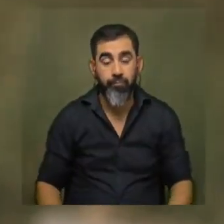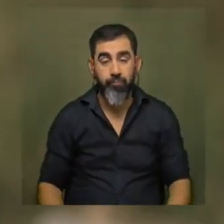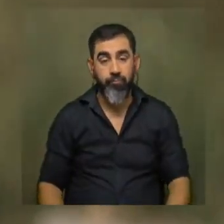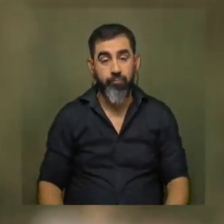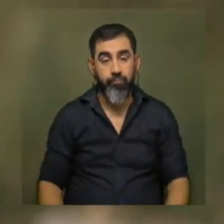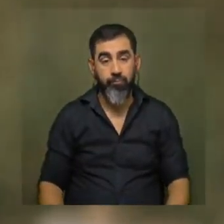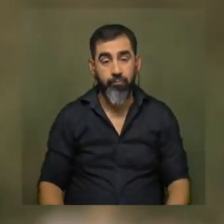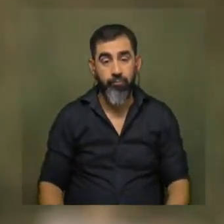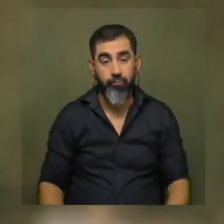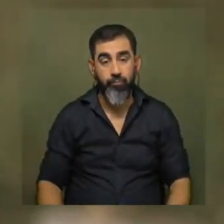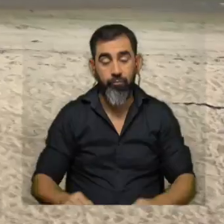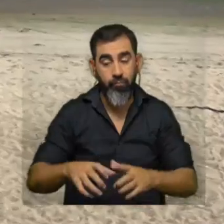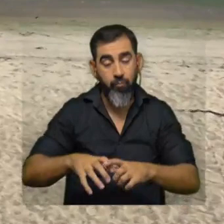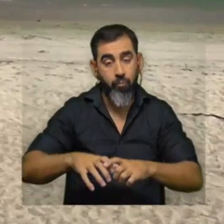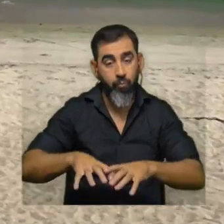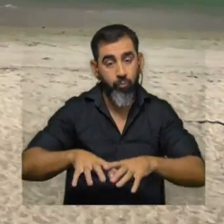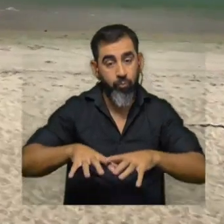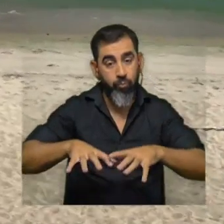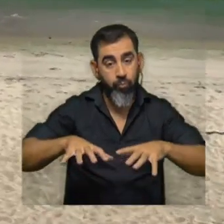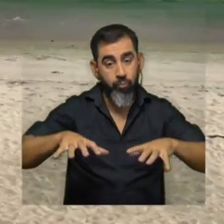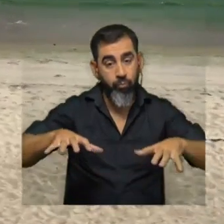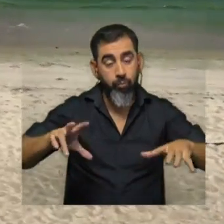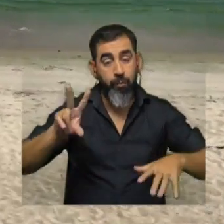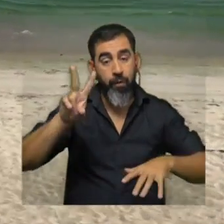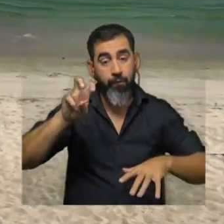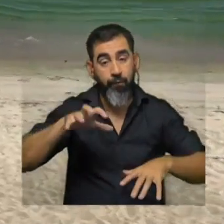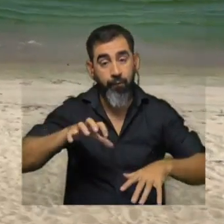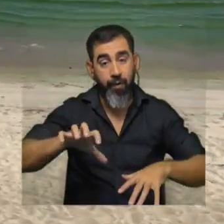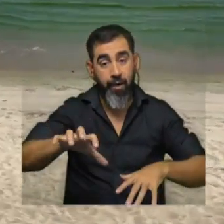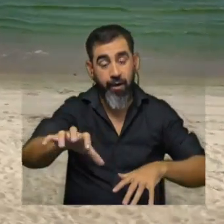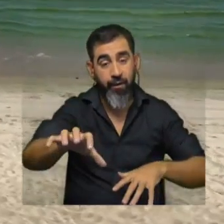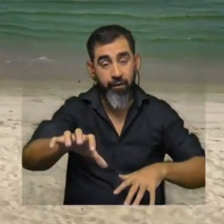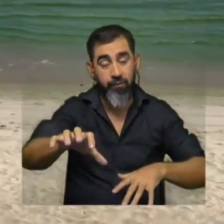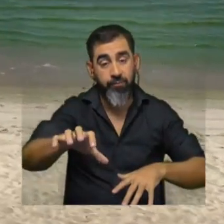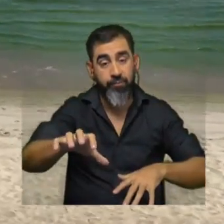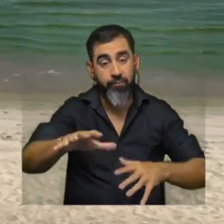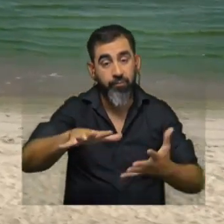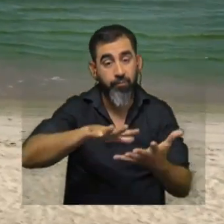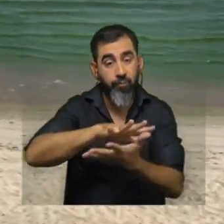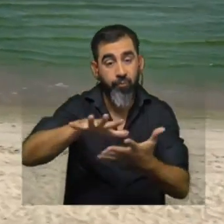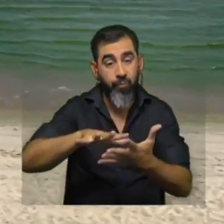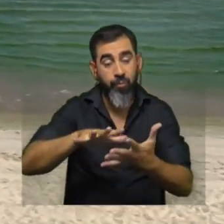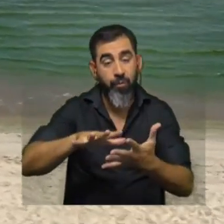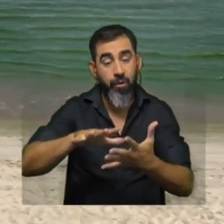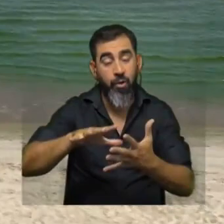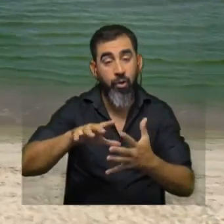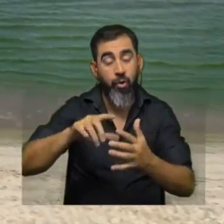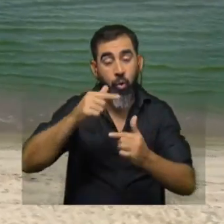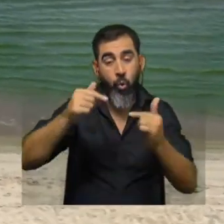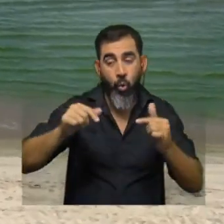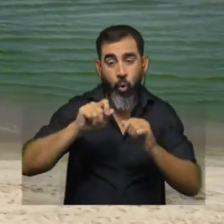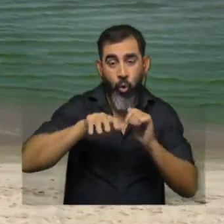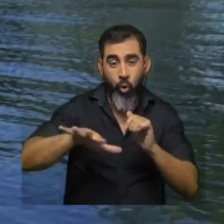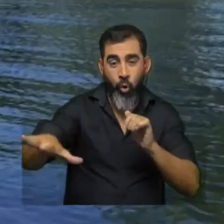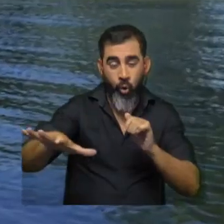se acumula todas las floraciones se acumulan en la parte donde decantan los sólidos, tenés